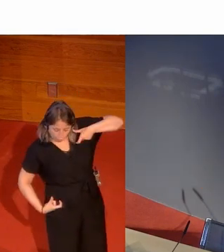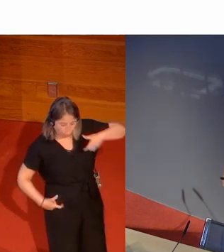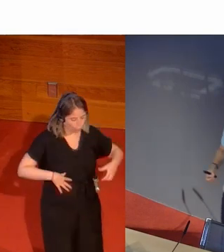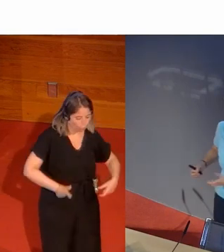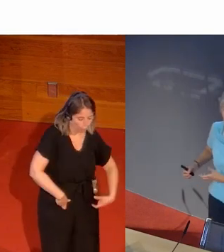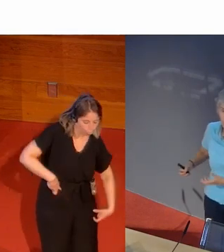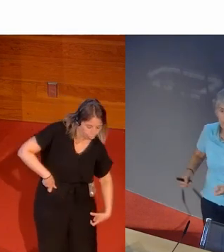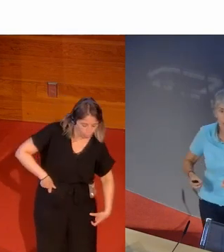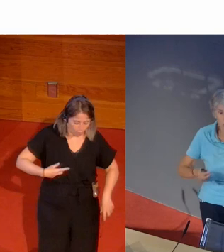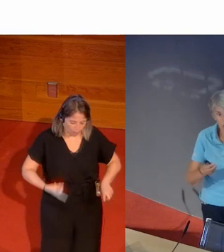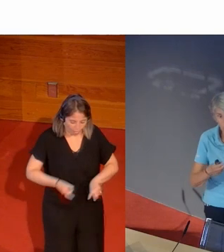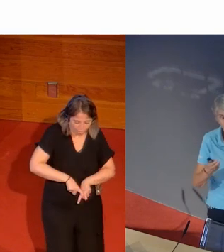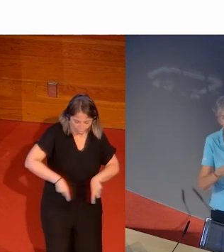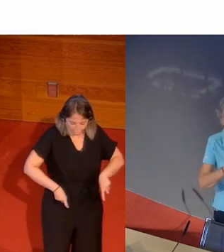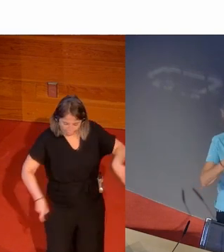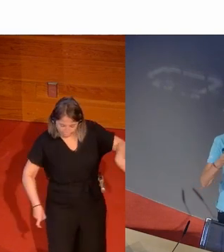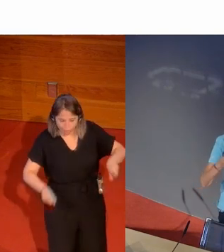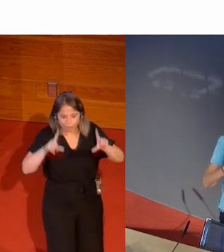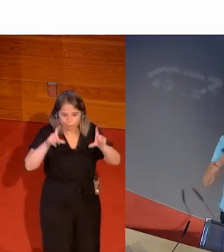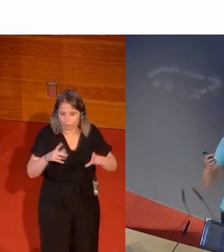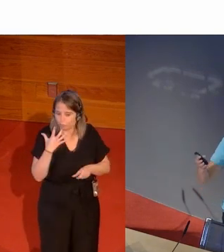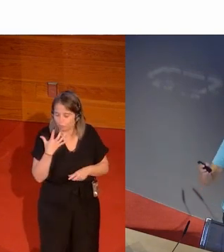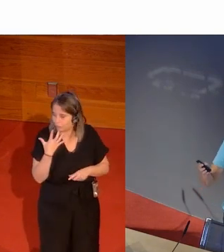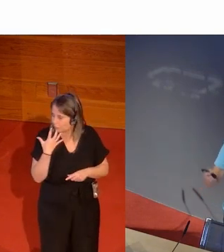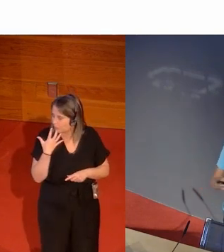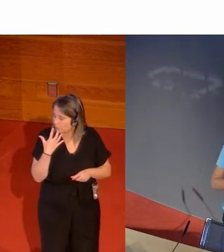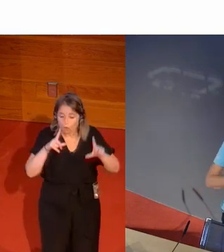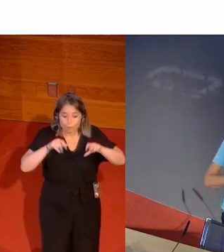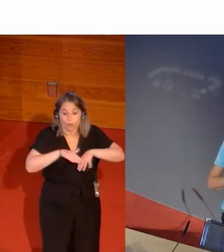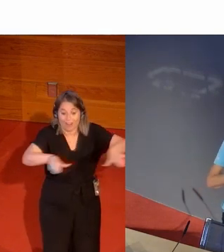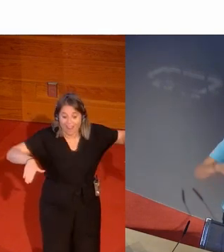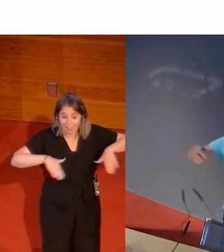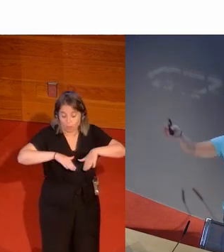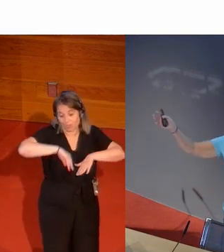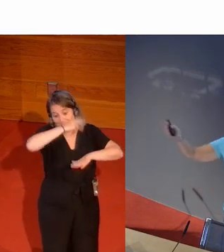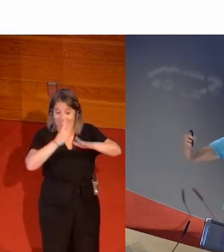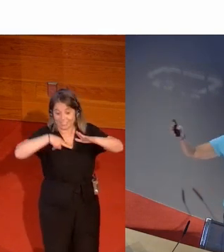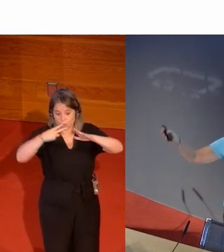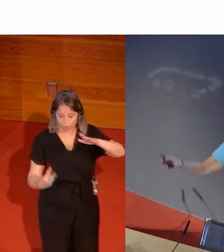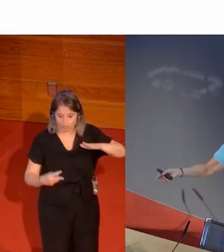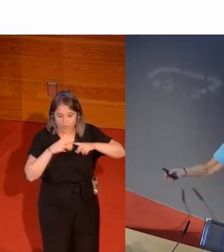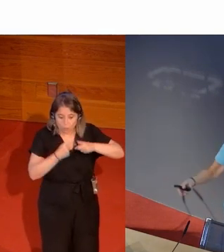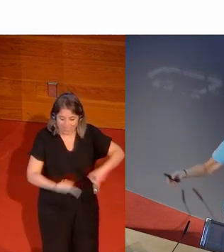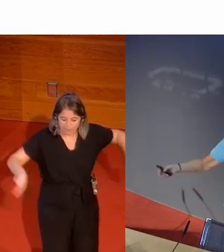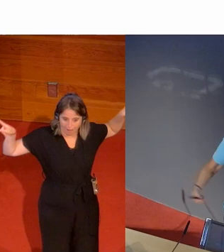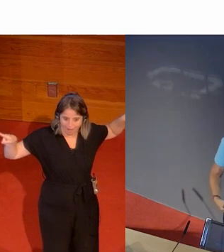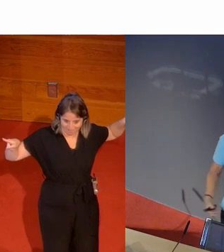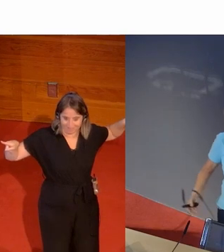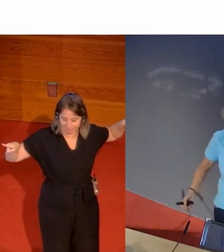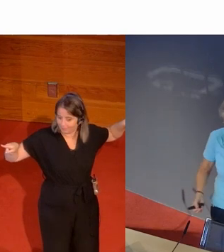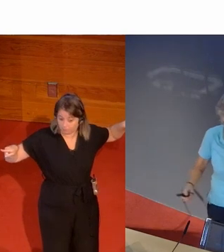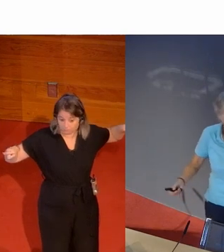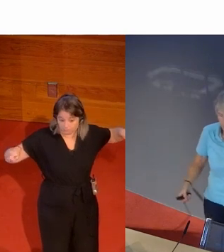de una postura un poco inadecuada o no te digo una foto por ejemplo de las nadadoras de sincronizada cuando están haciendo un espagate en el aire pues